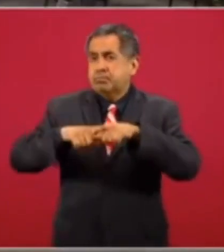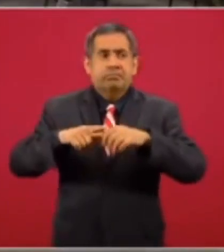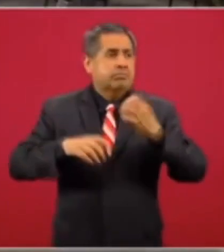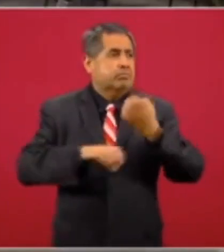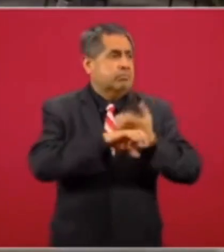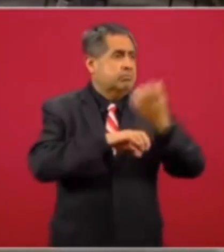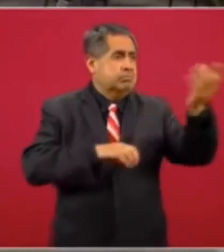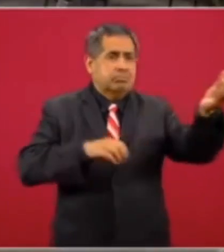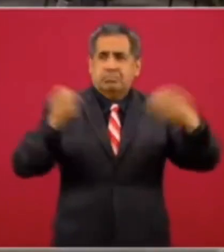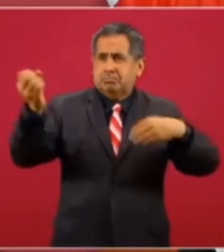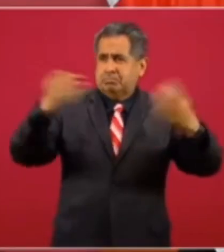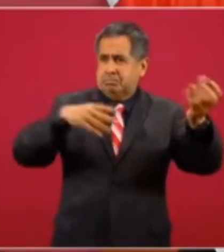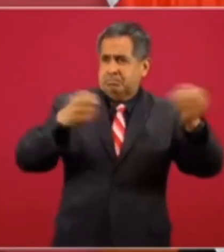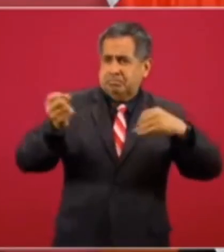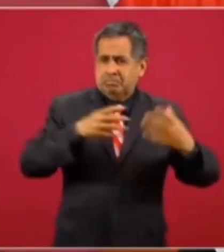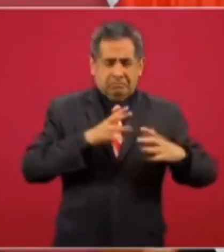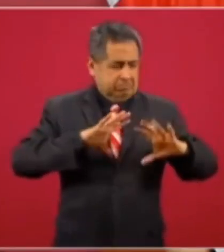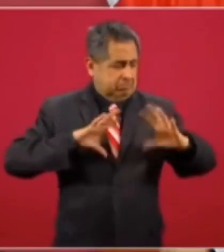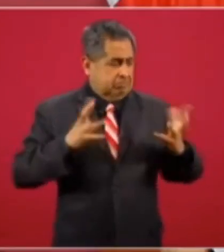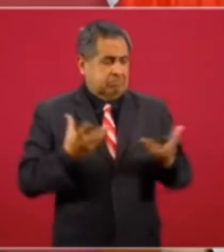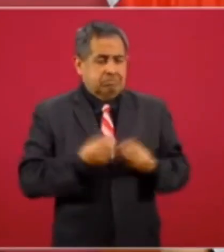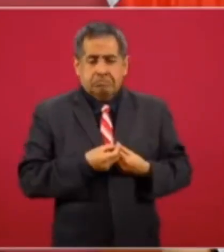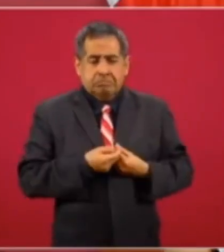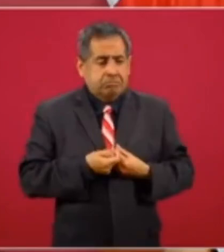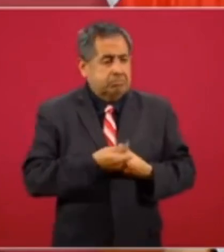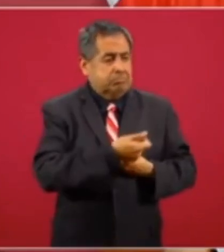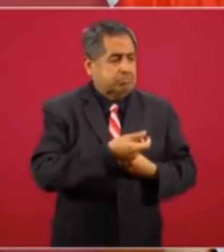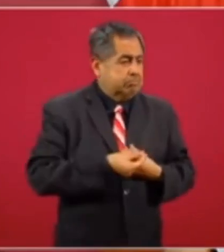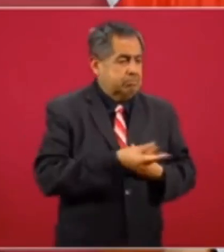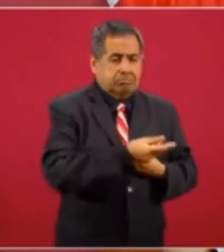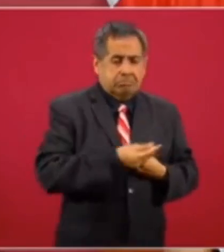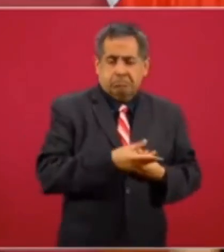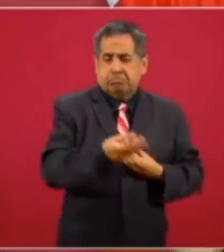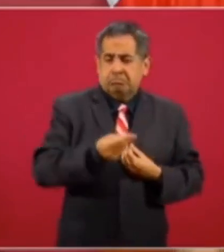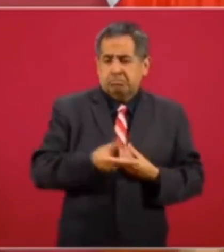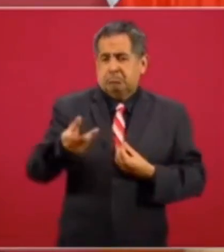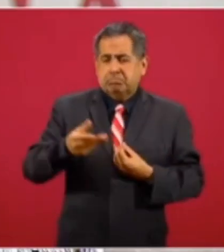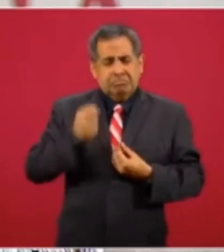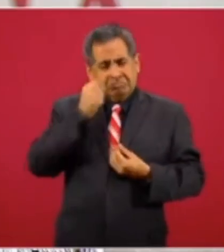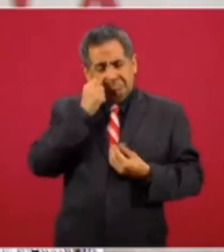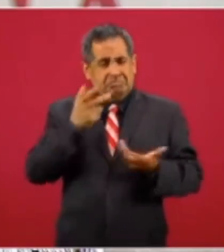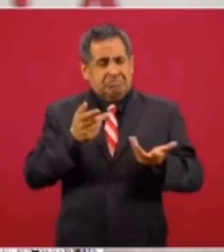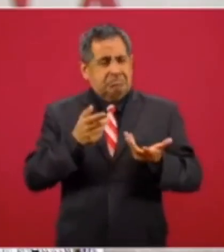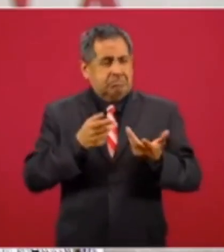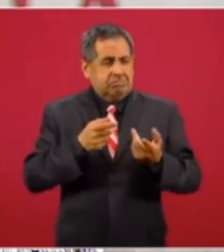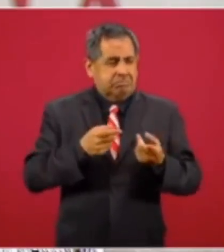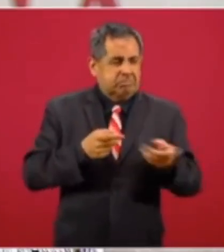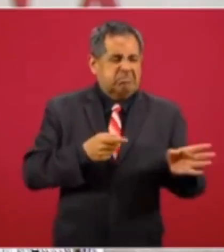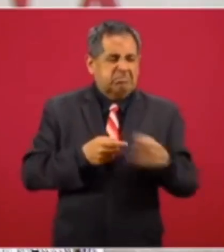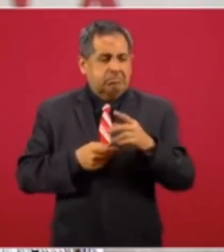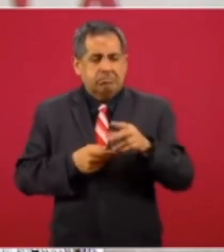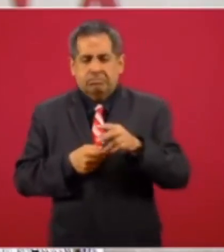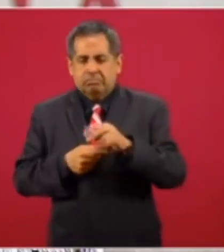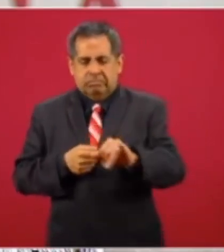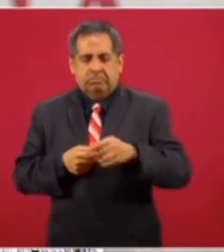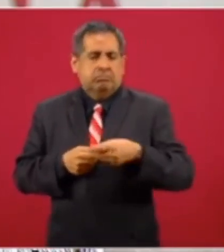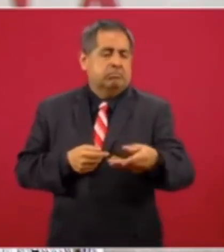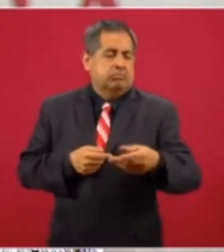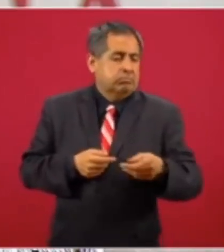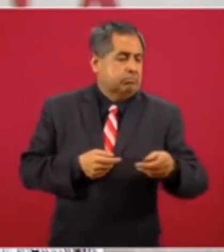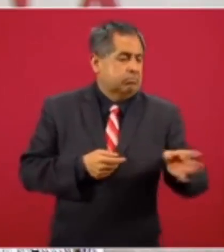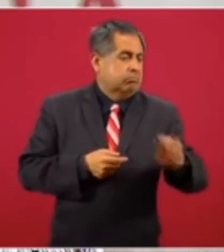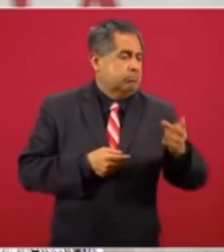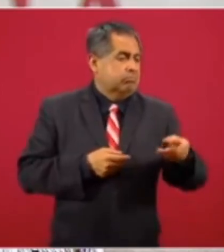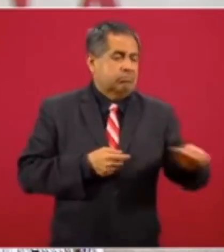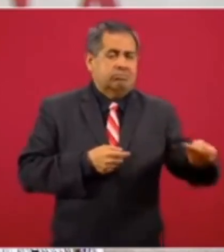estatales y se disponió de ellos se dispuso de ellos de manera arbitraria y discrecional se